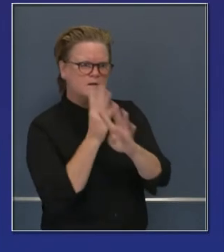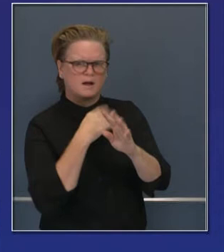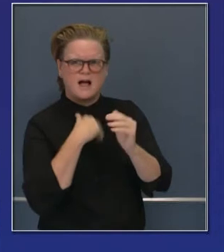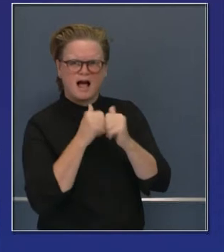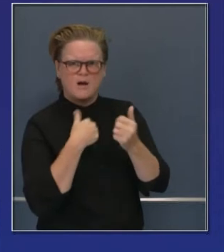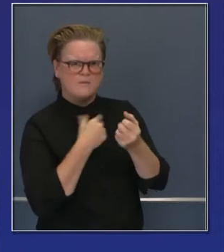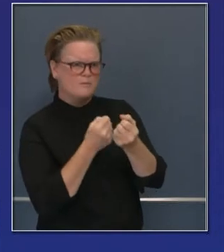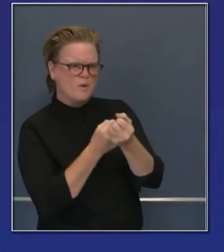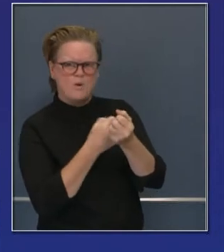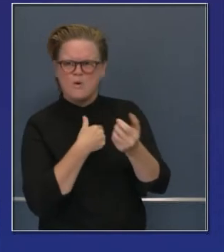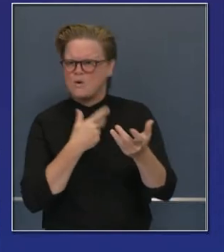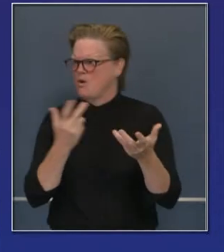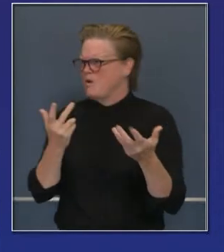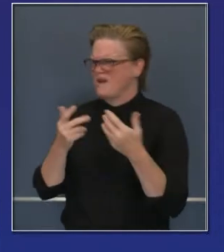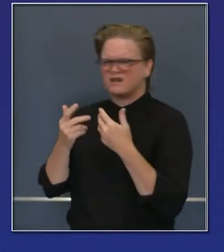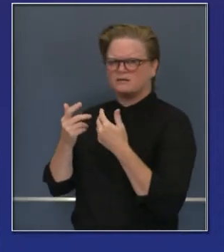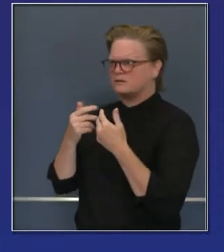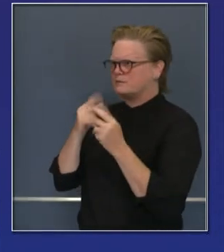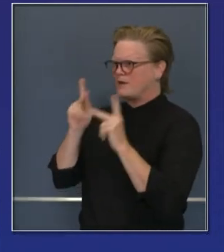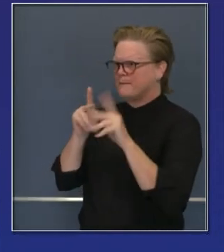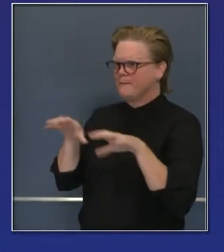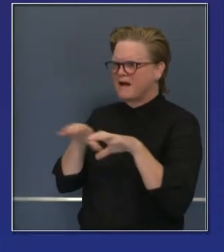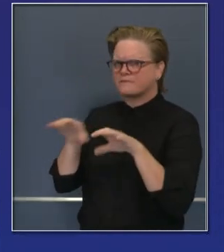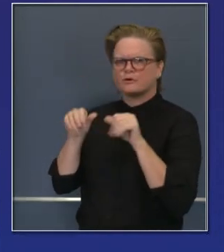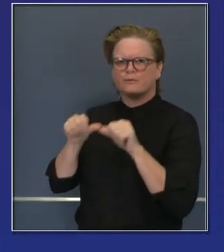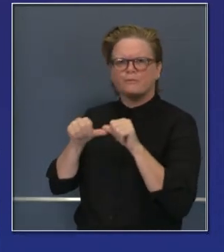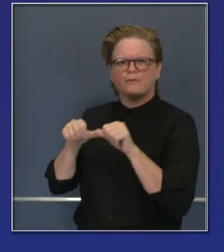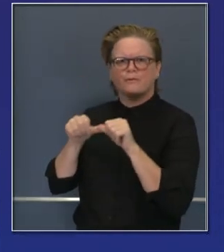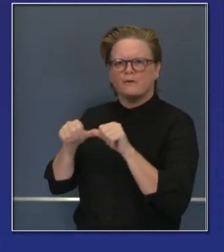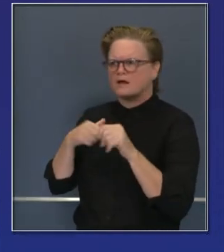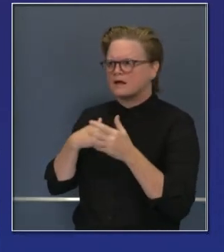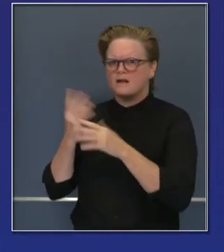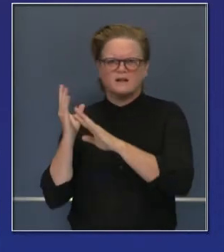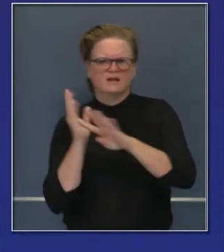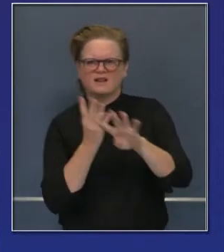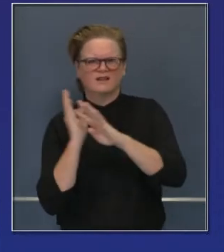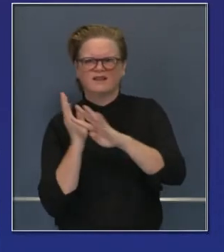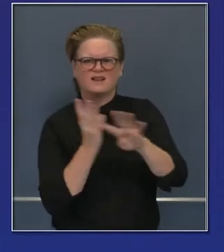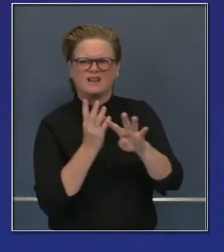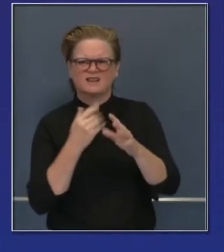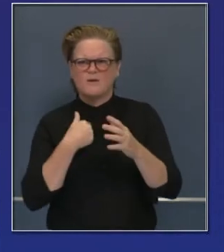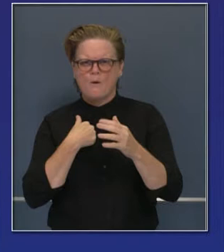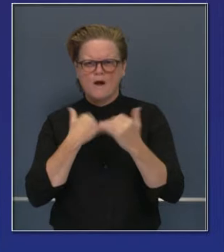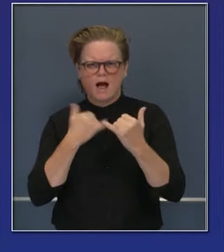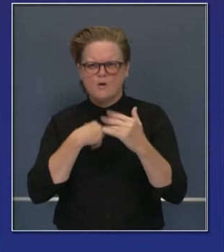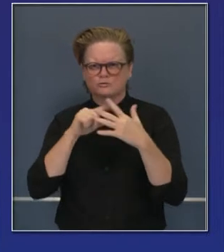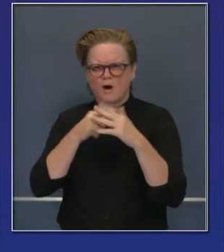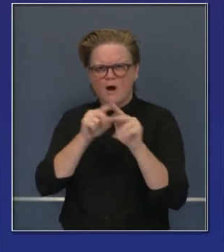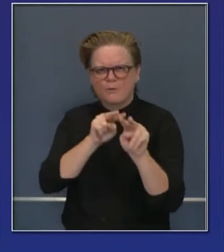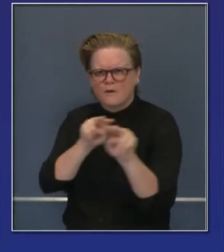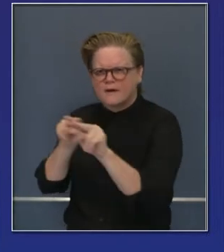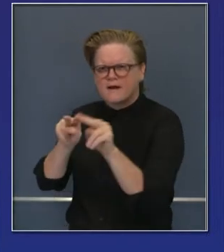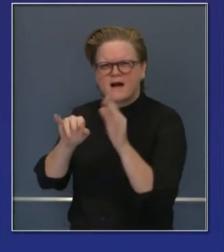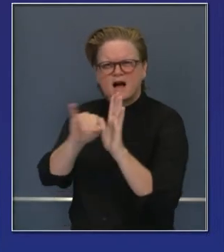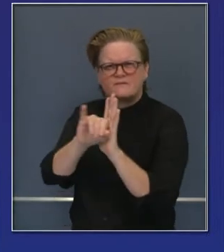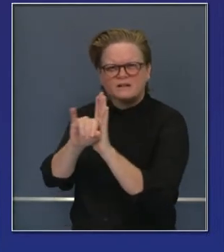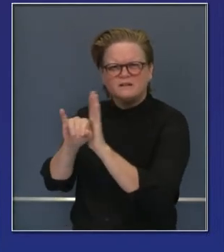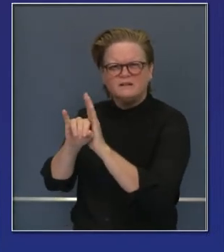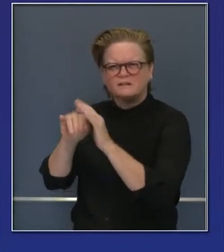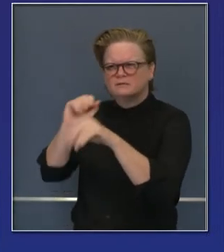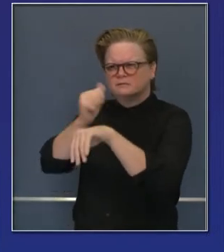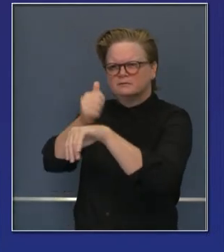Tenemos 11 instalaciones que hemos establecido por todo el estado de California.